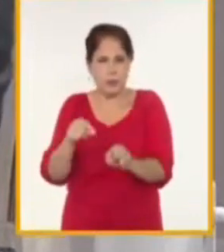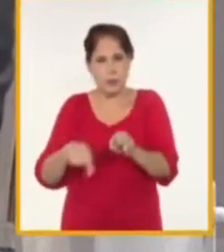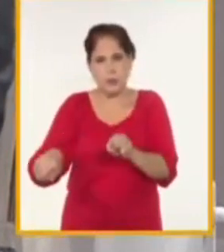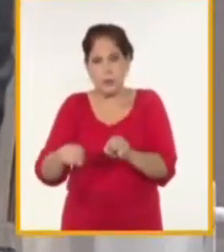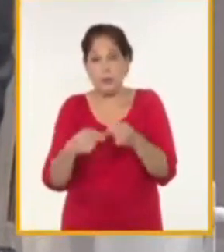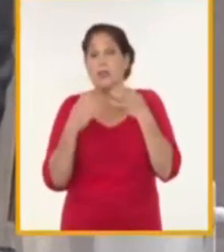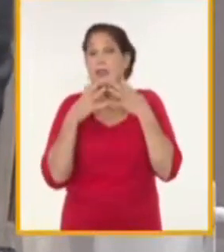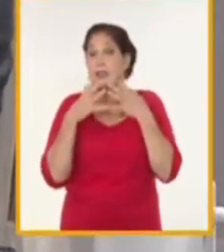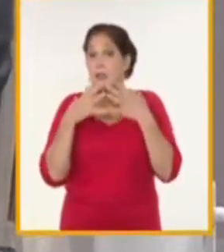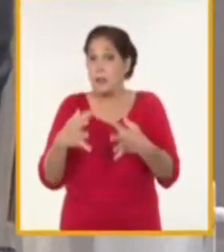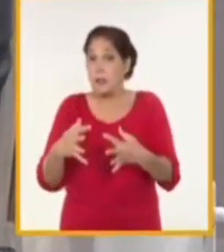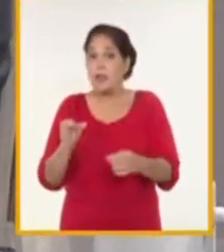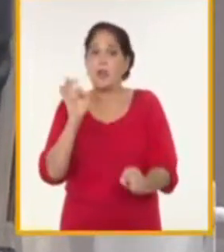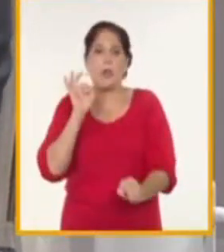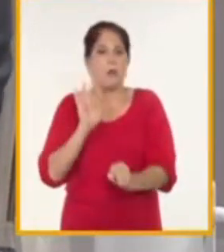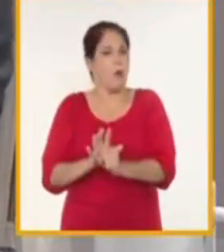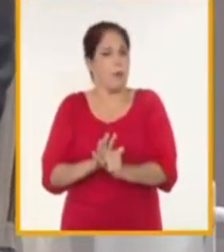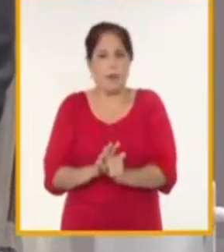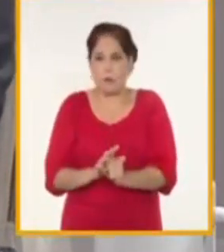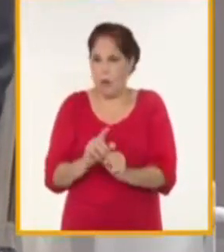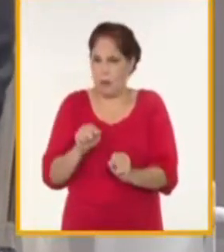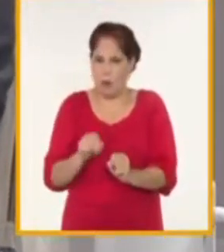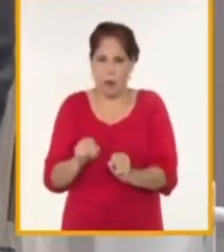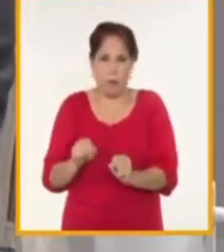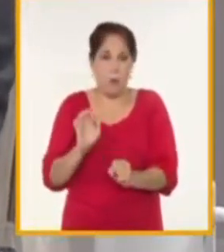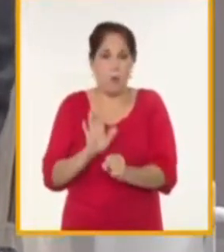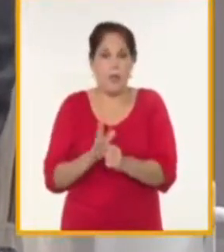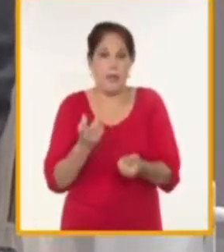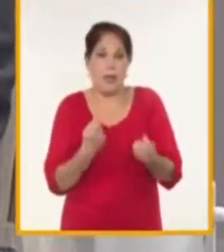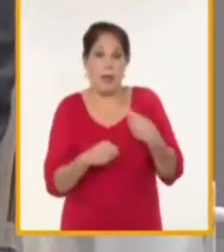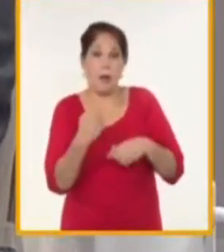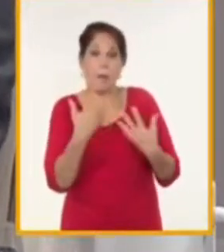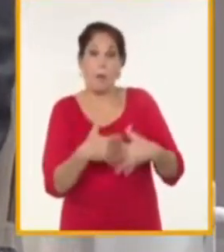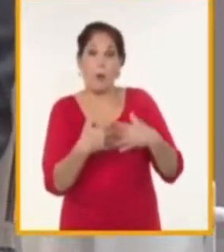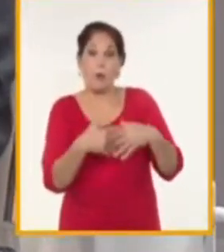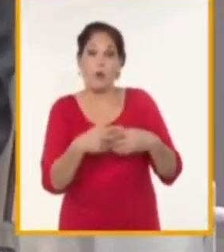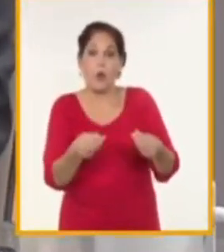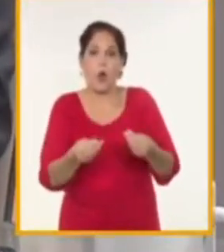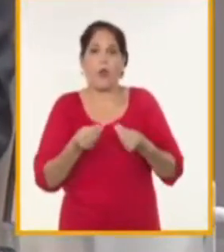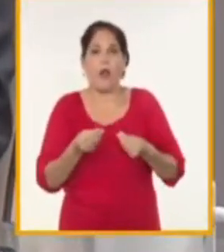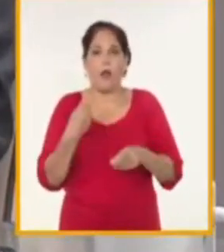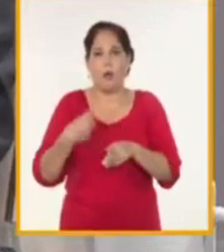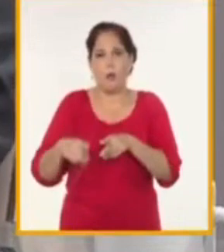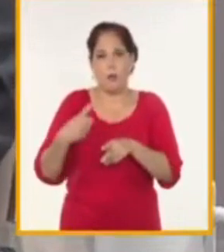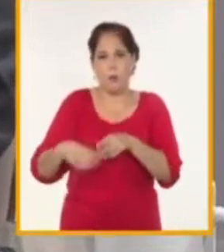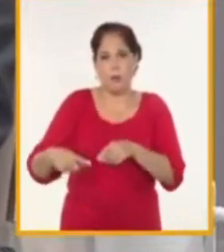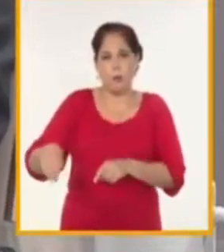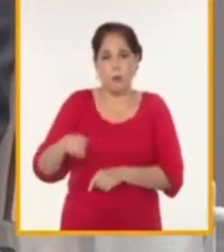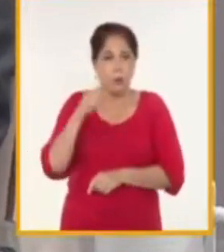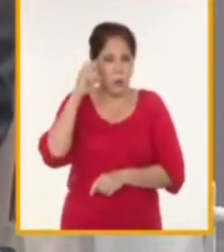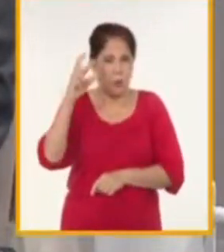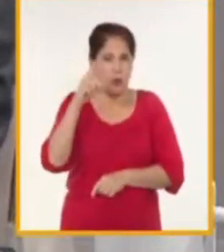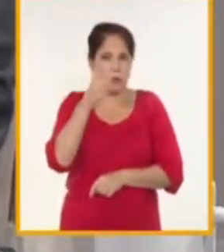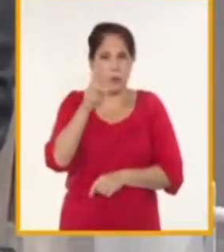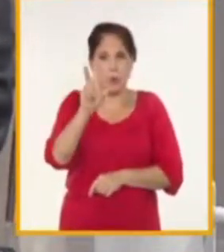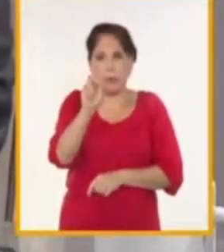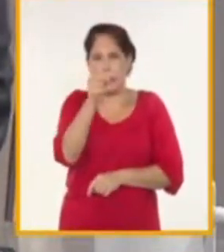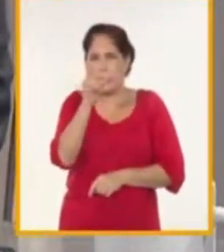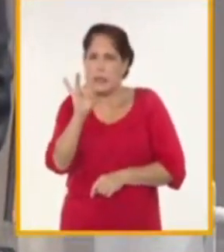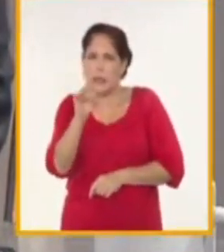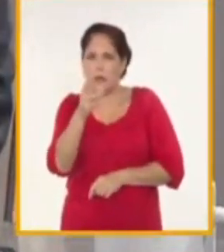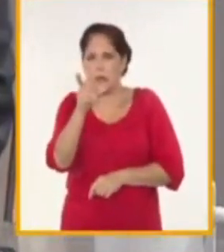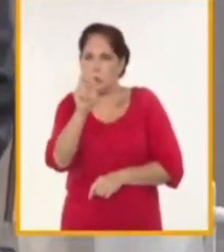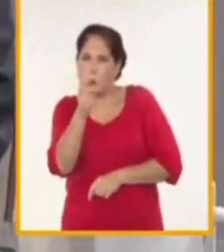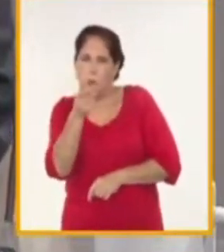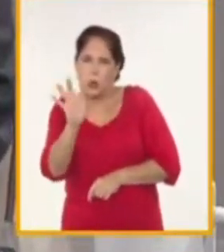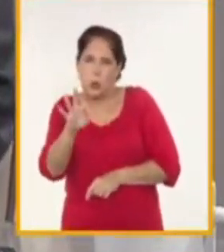imprescindibles desde el día cero del inicio de las producciones recordarás en el año 2017 2018 que